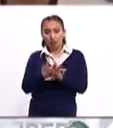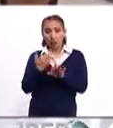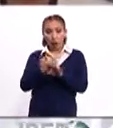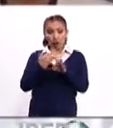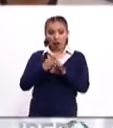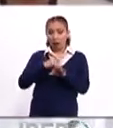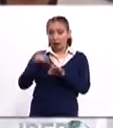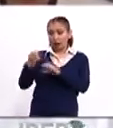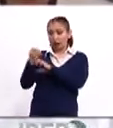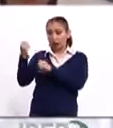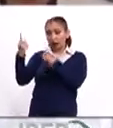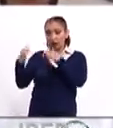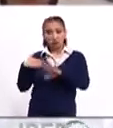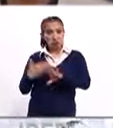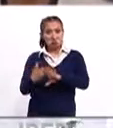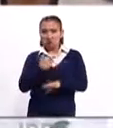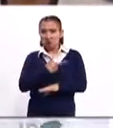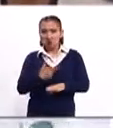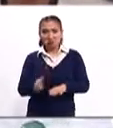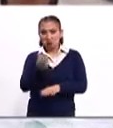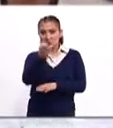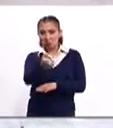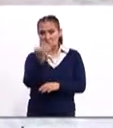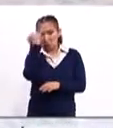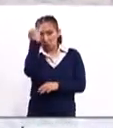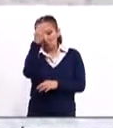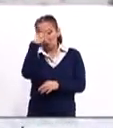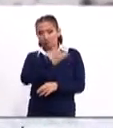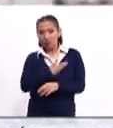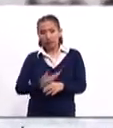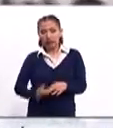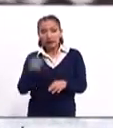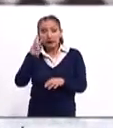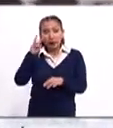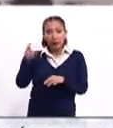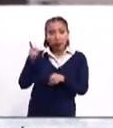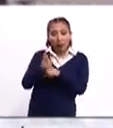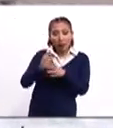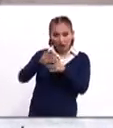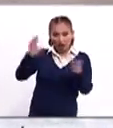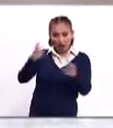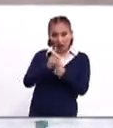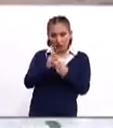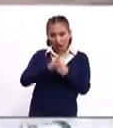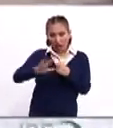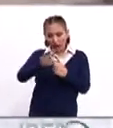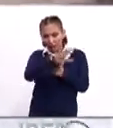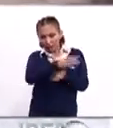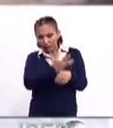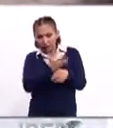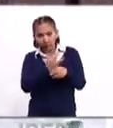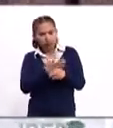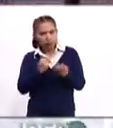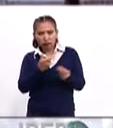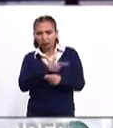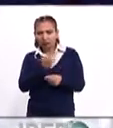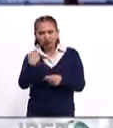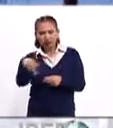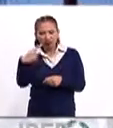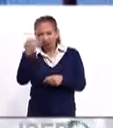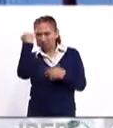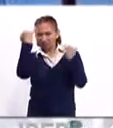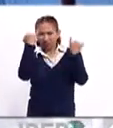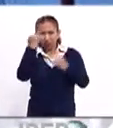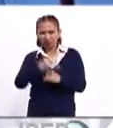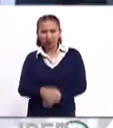como está ocurriendo ahora, y entonces, bueno, esto demuestra que el país o una gran parte de Estados Unidos está en contra de esta